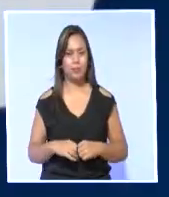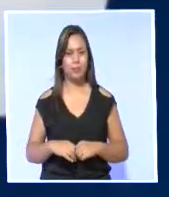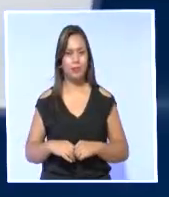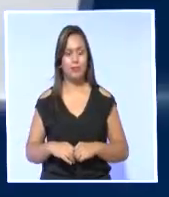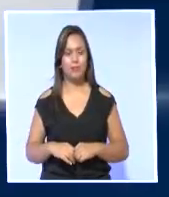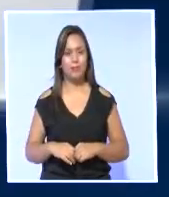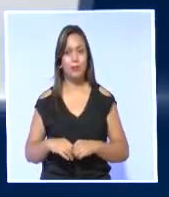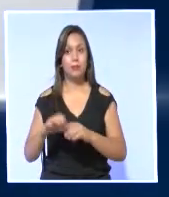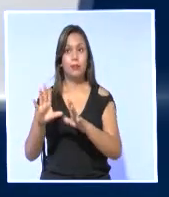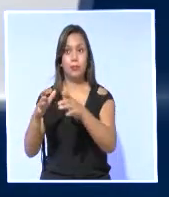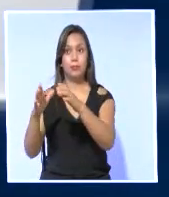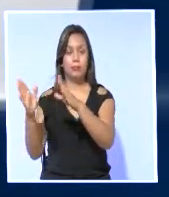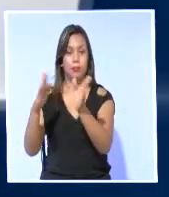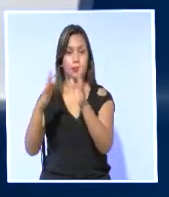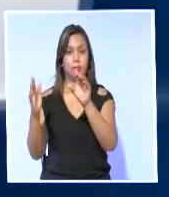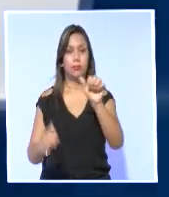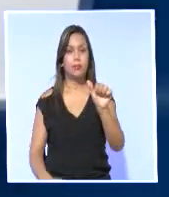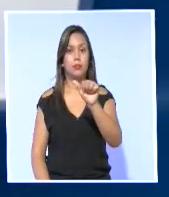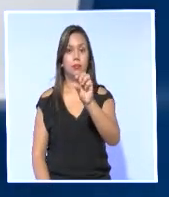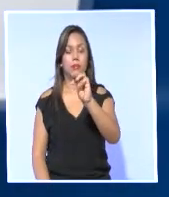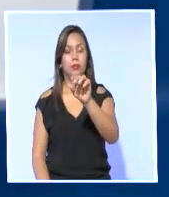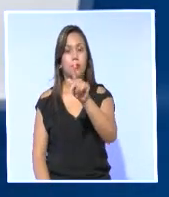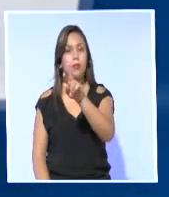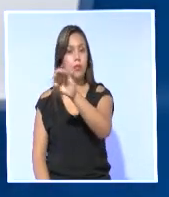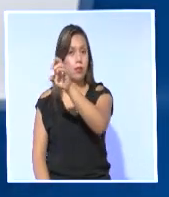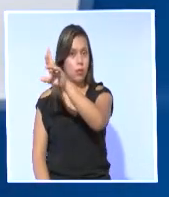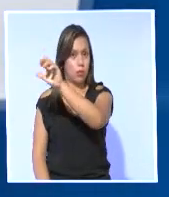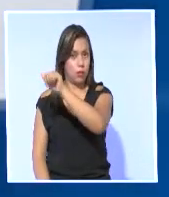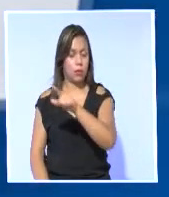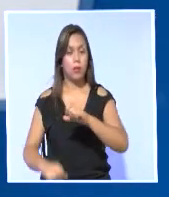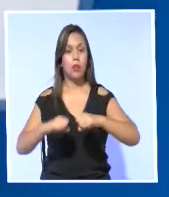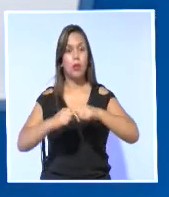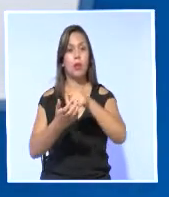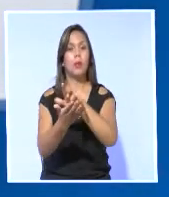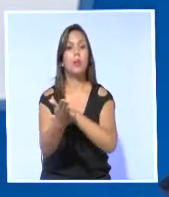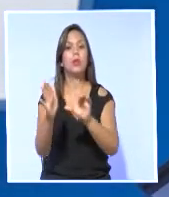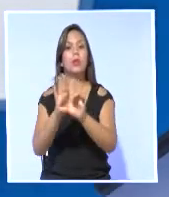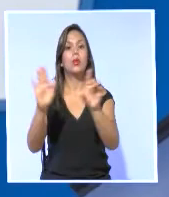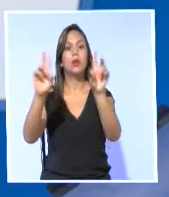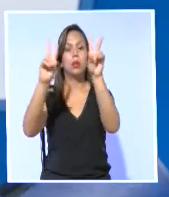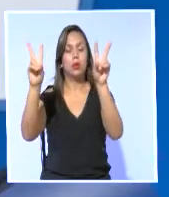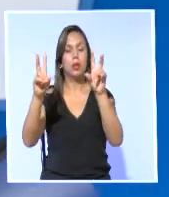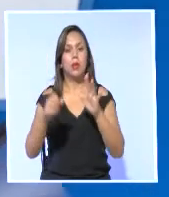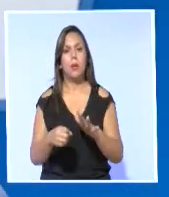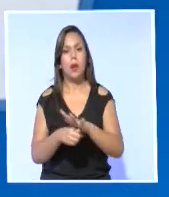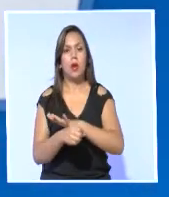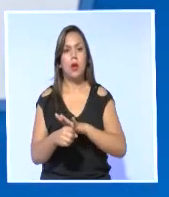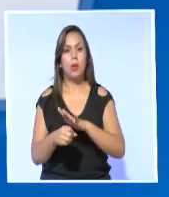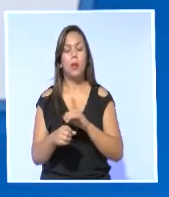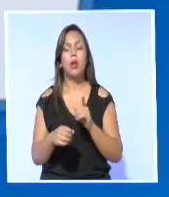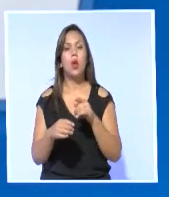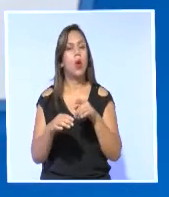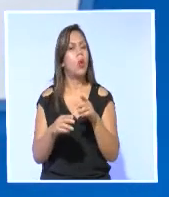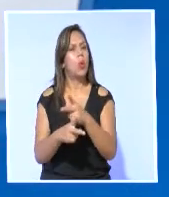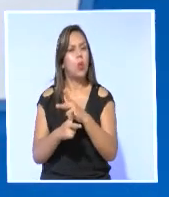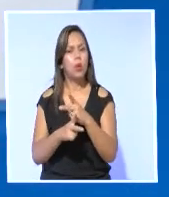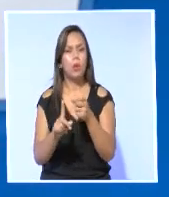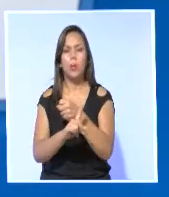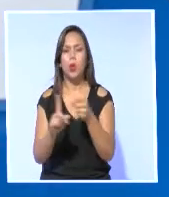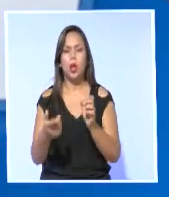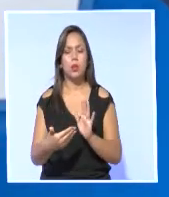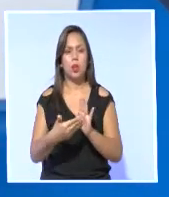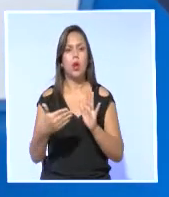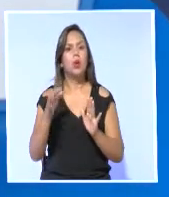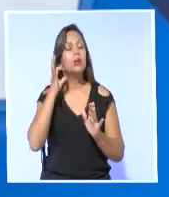La Comisión Ocasional Ampetra, la Mesa para el Tratamiento del Proyecto de Ley Orgánica Integral para Prevenir y Erradicar la Violencia de